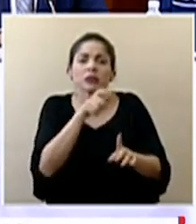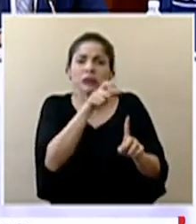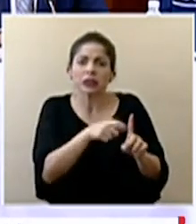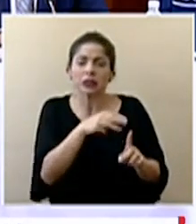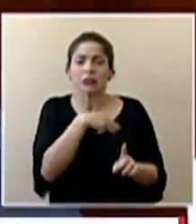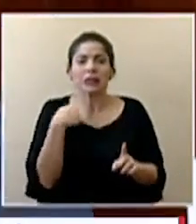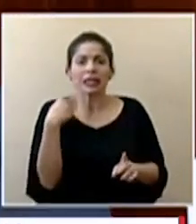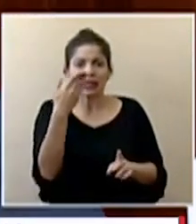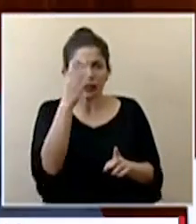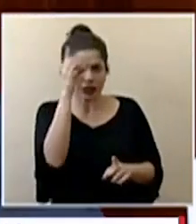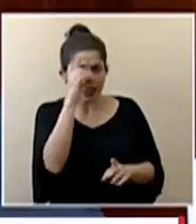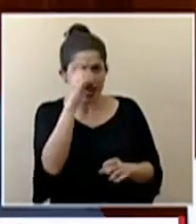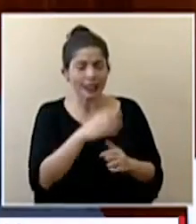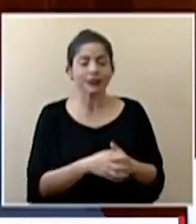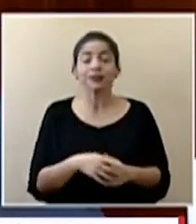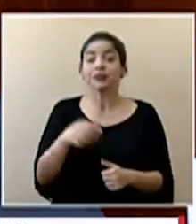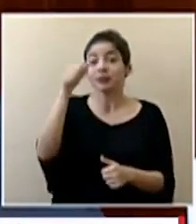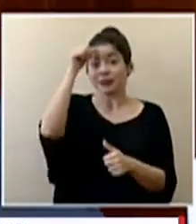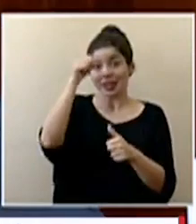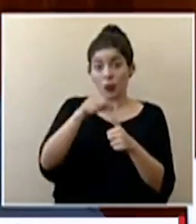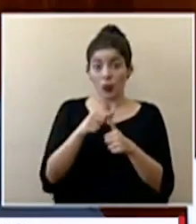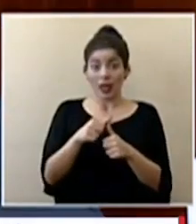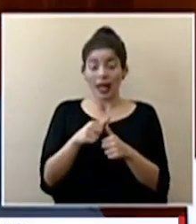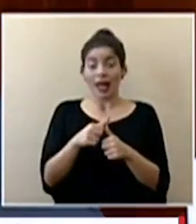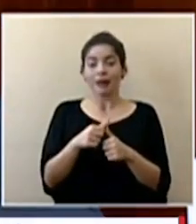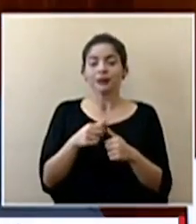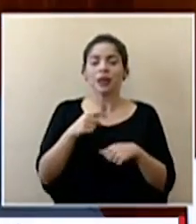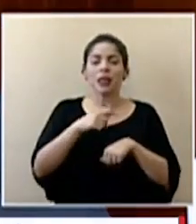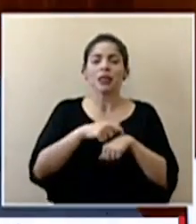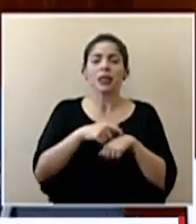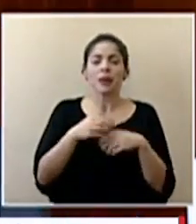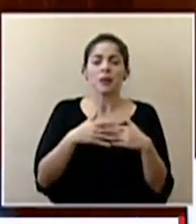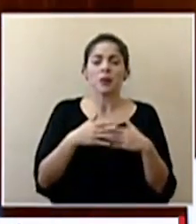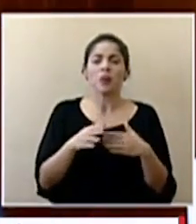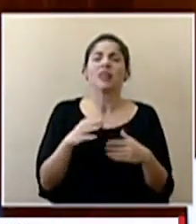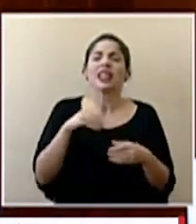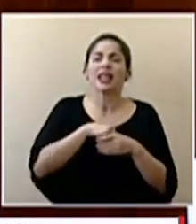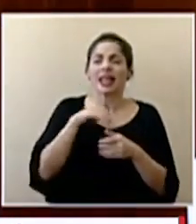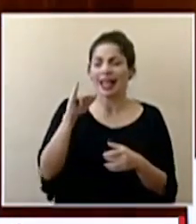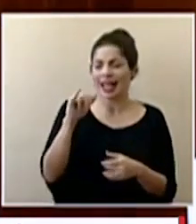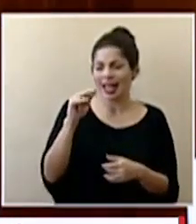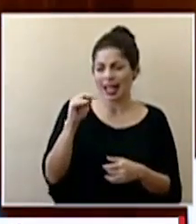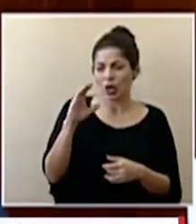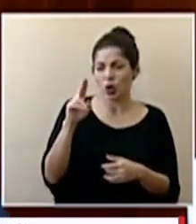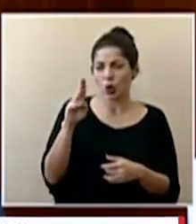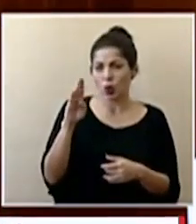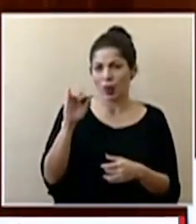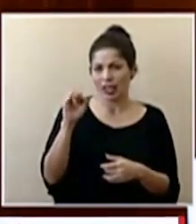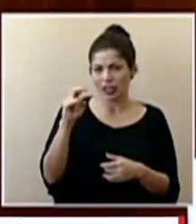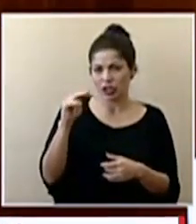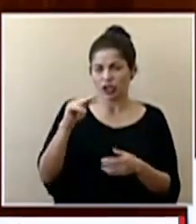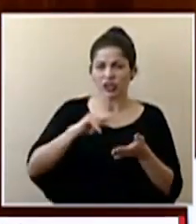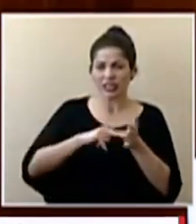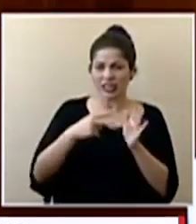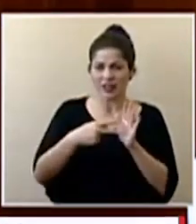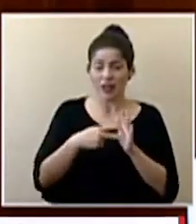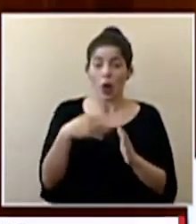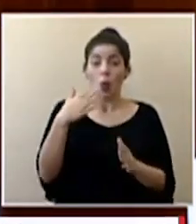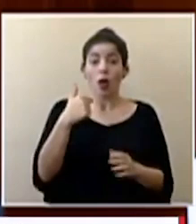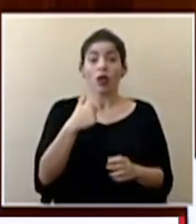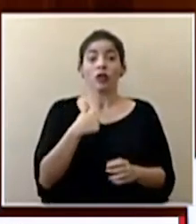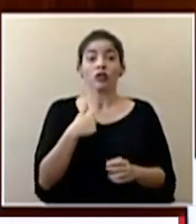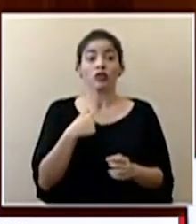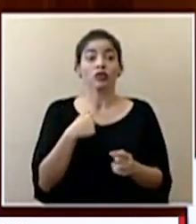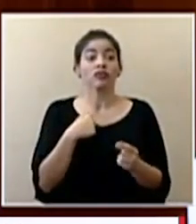recordemos que la incubación el periodo de incubación qué significa incubación es el momento que usted se expuso